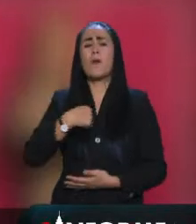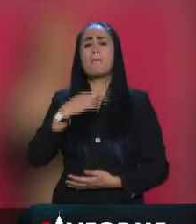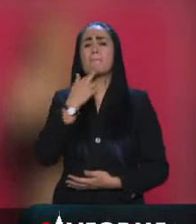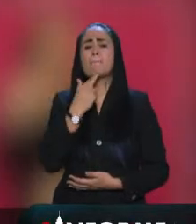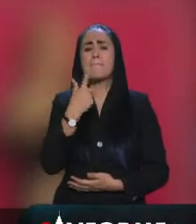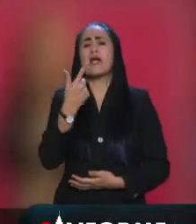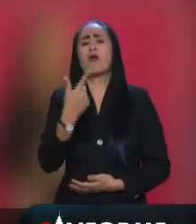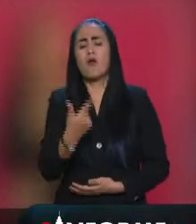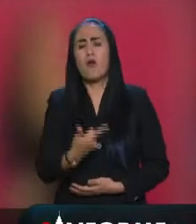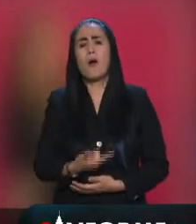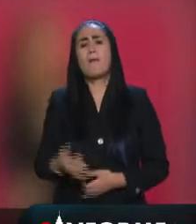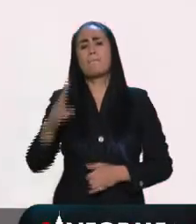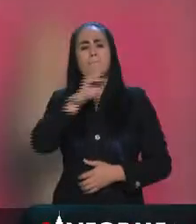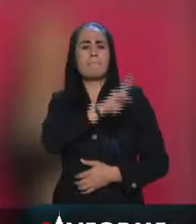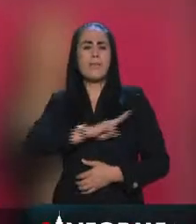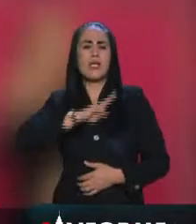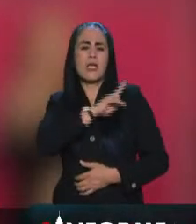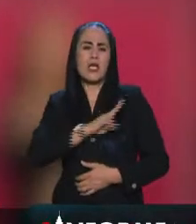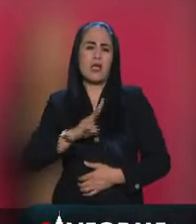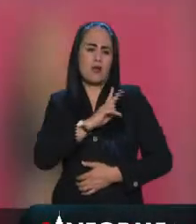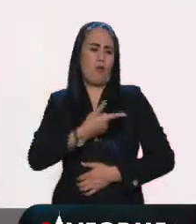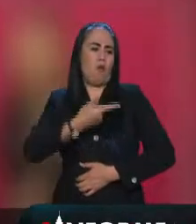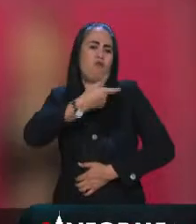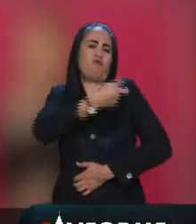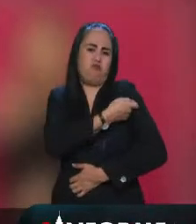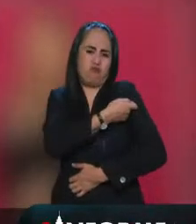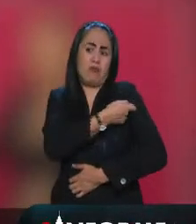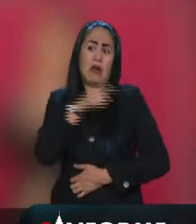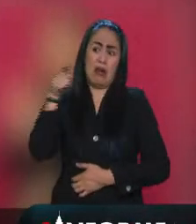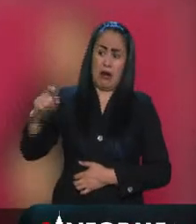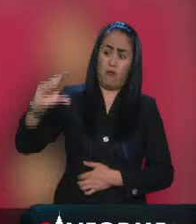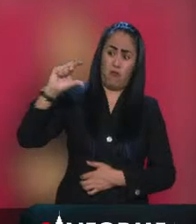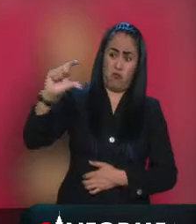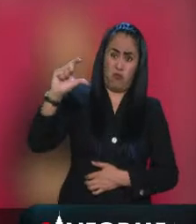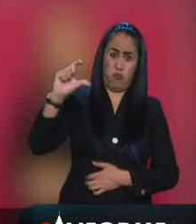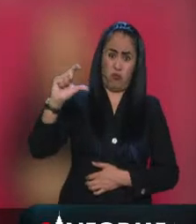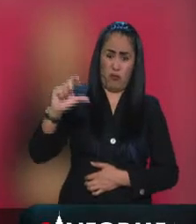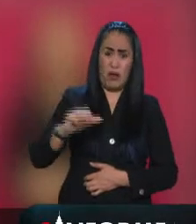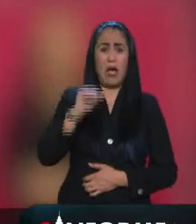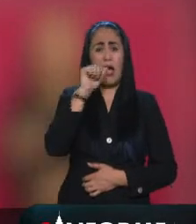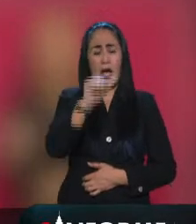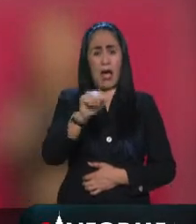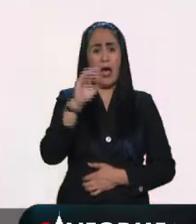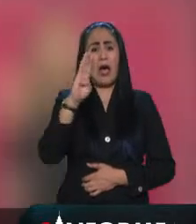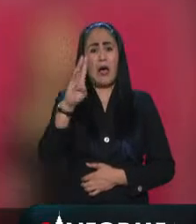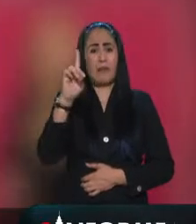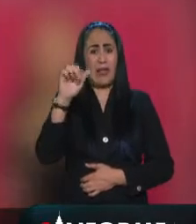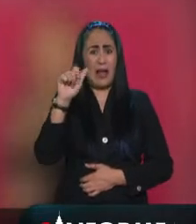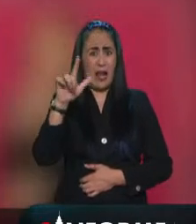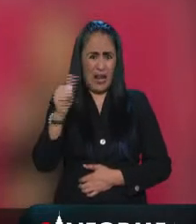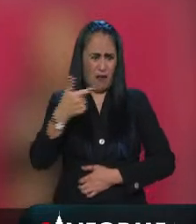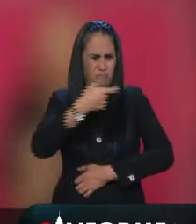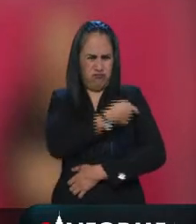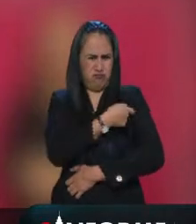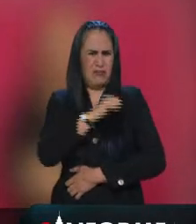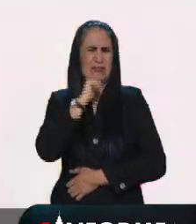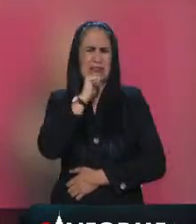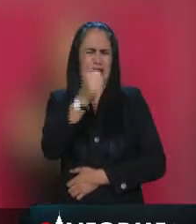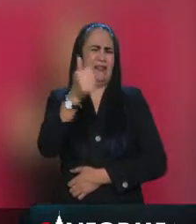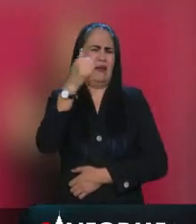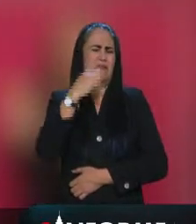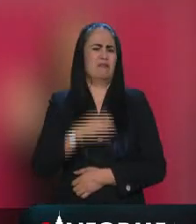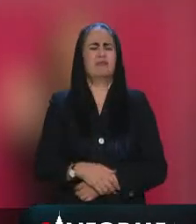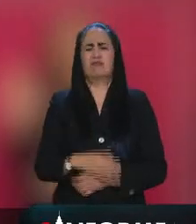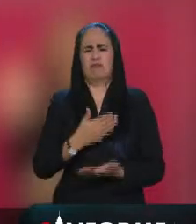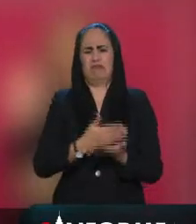que vacunarme con esta vacuna. Digo, no, no, no, no, no,